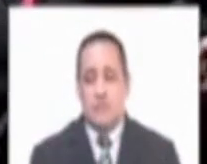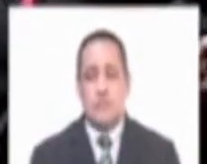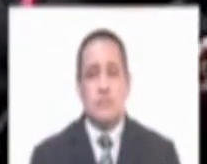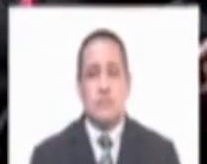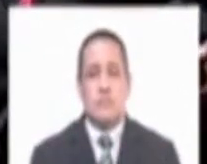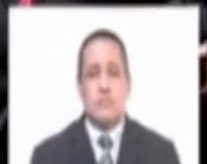Siguiente pregunta